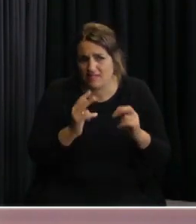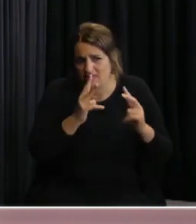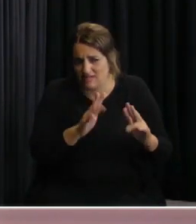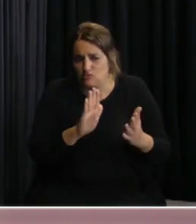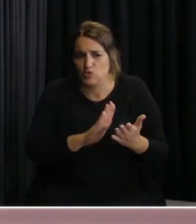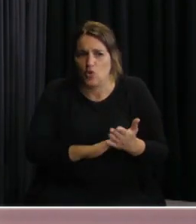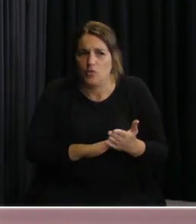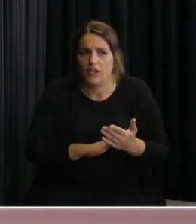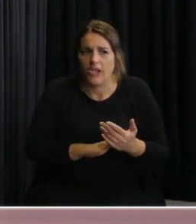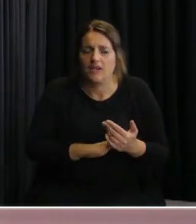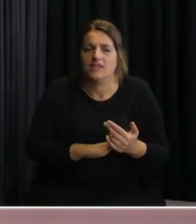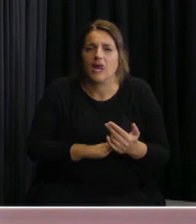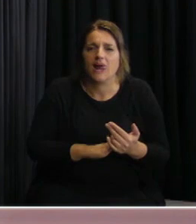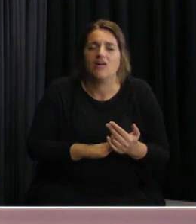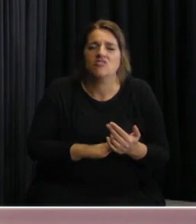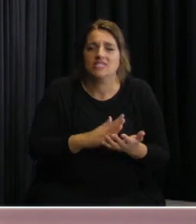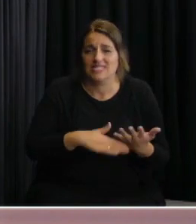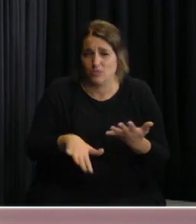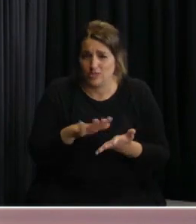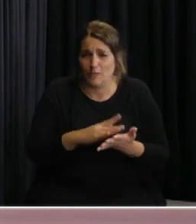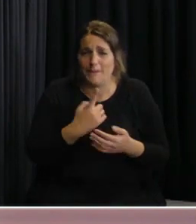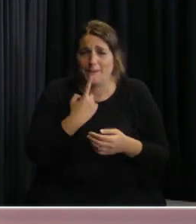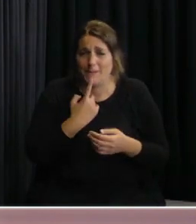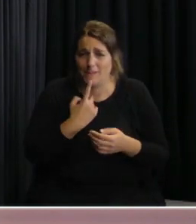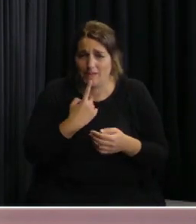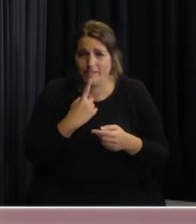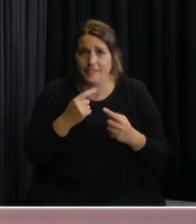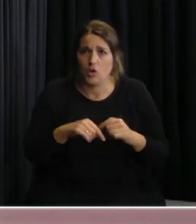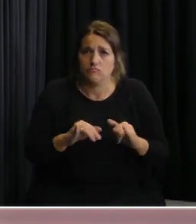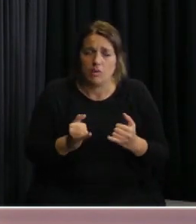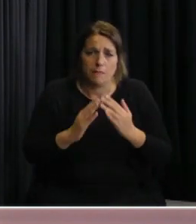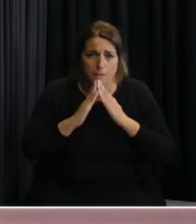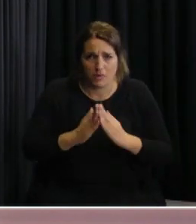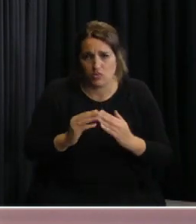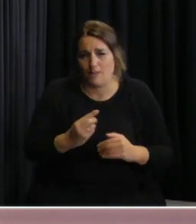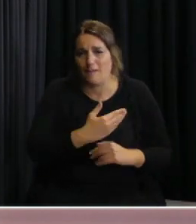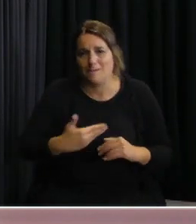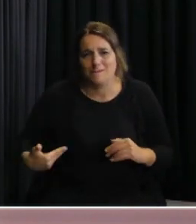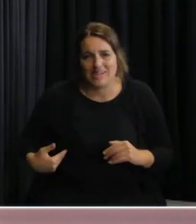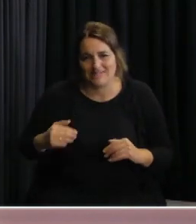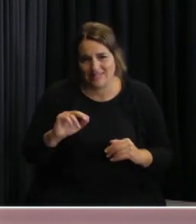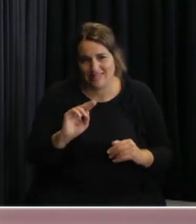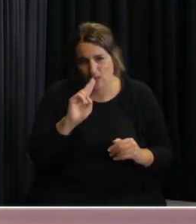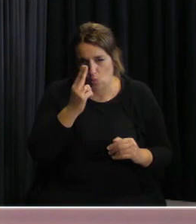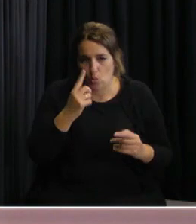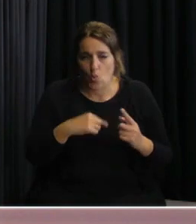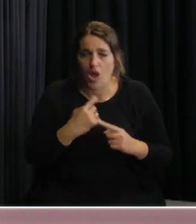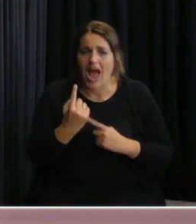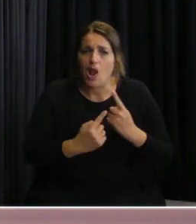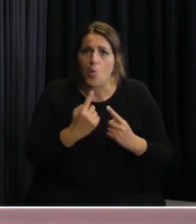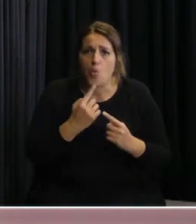decisión que tiene que ver con decisión política pues hicimos la consulta con el presidente de la república y algunos